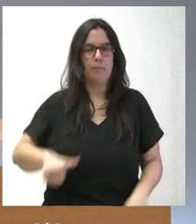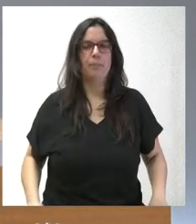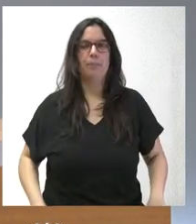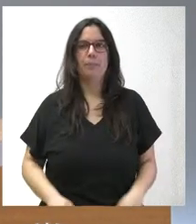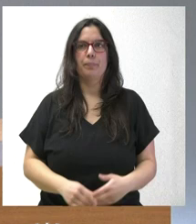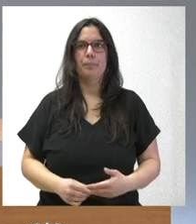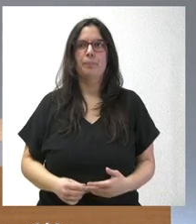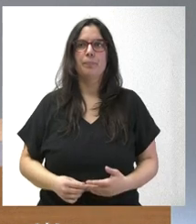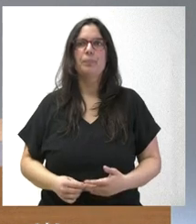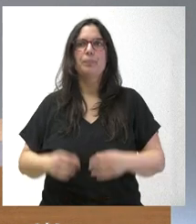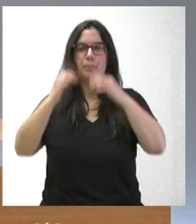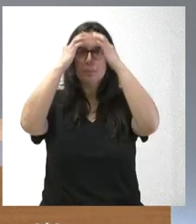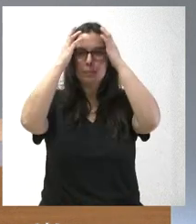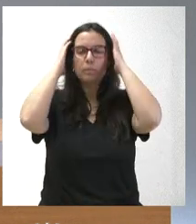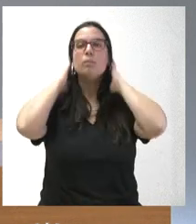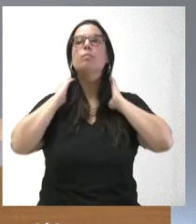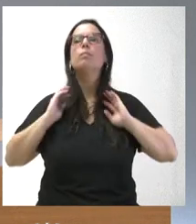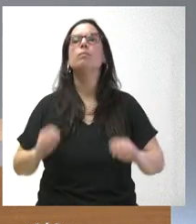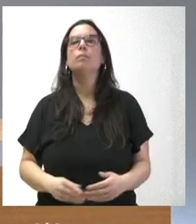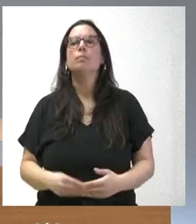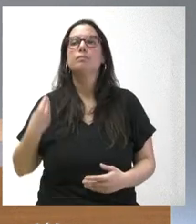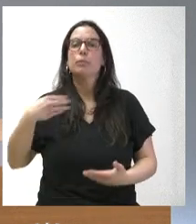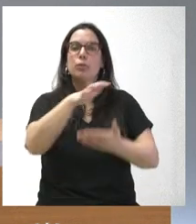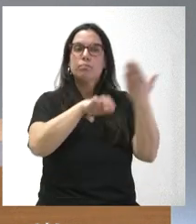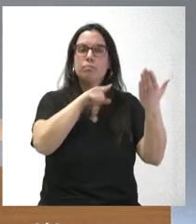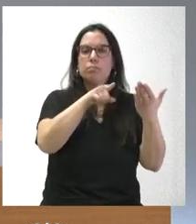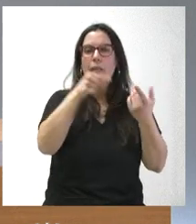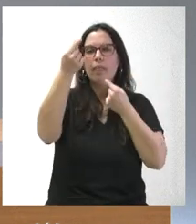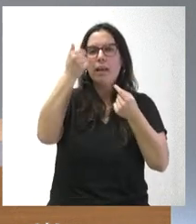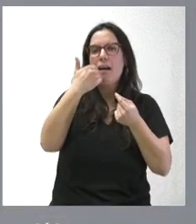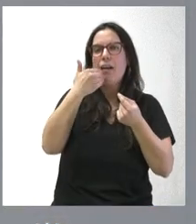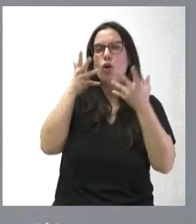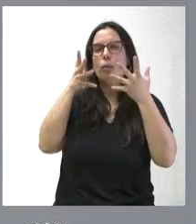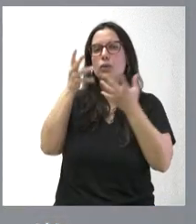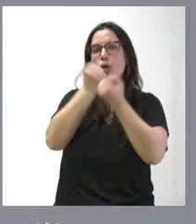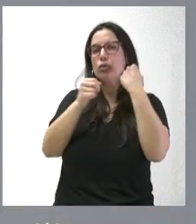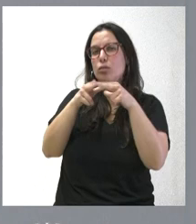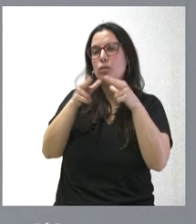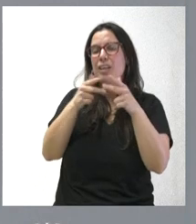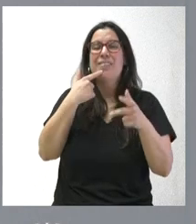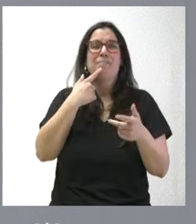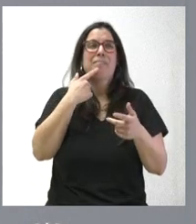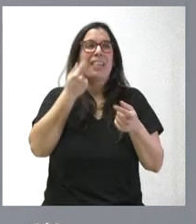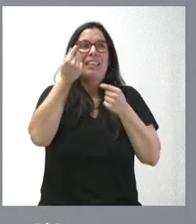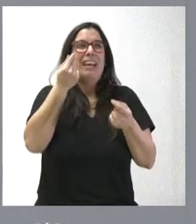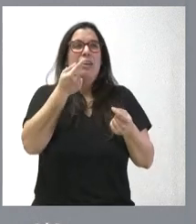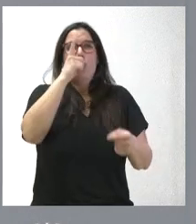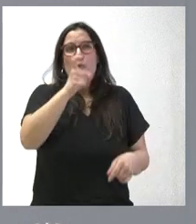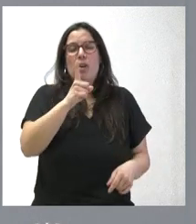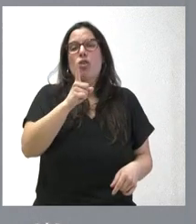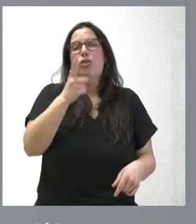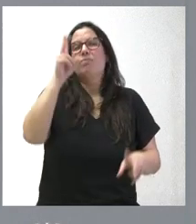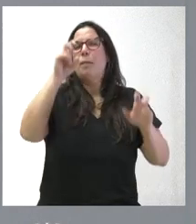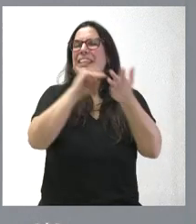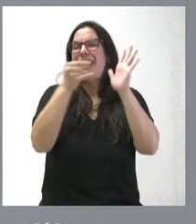modificado de lo recomendado por el CES? No sé si nos puede detallar algo. Eran cuestiones técnicas, no recuerdo todo el detalle, pero sé que, en